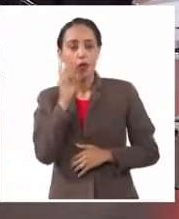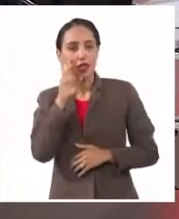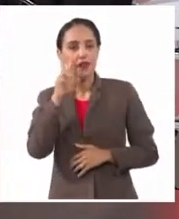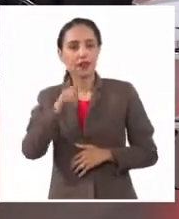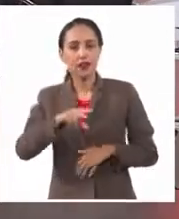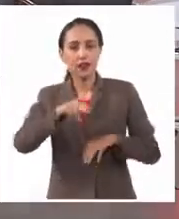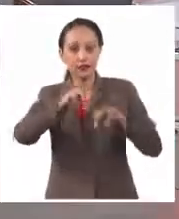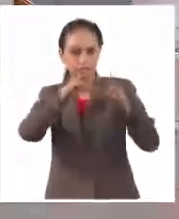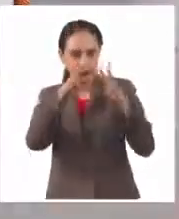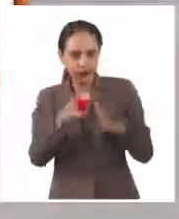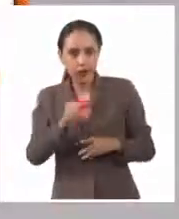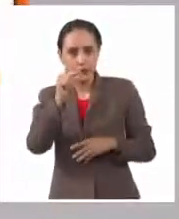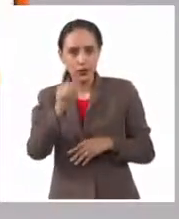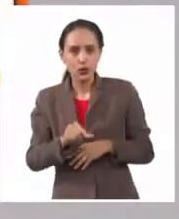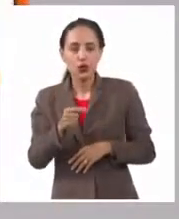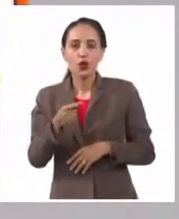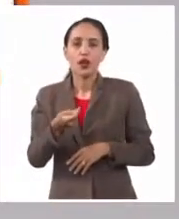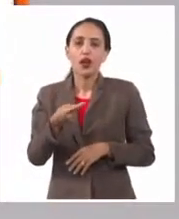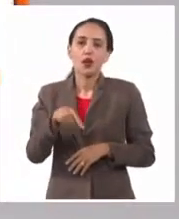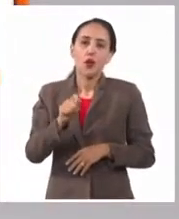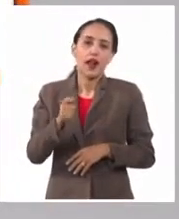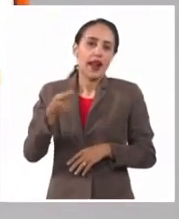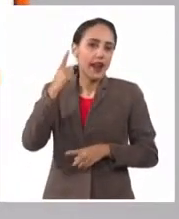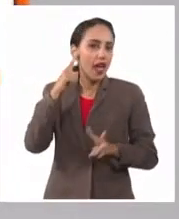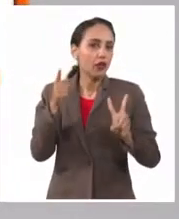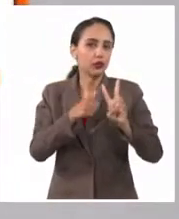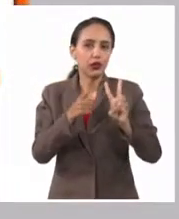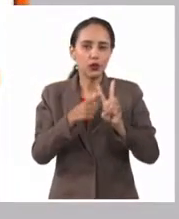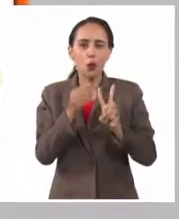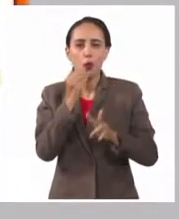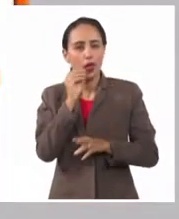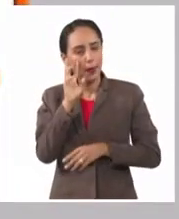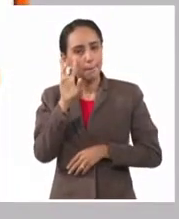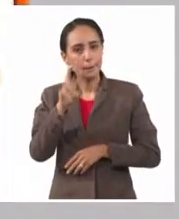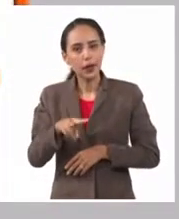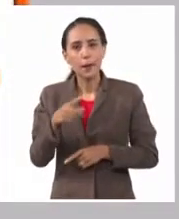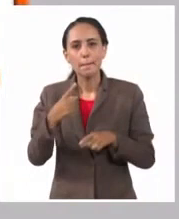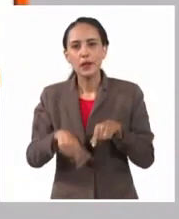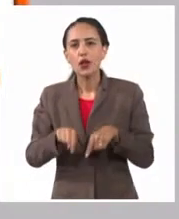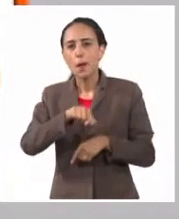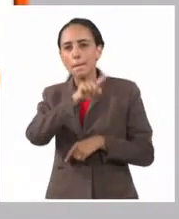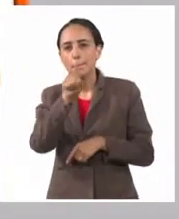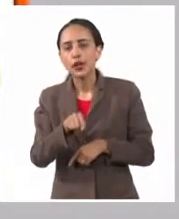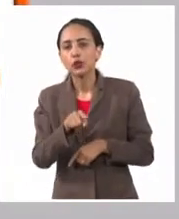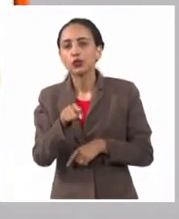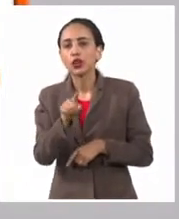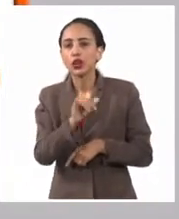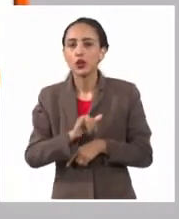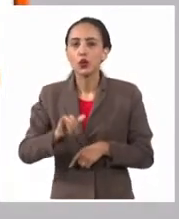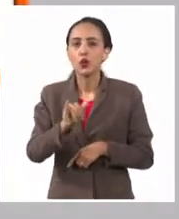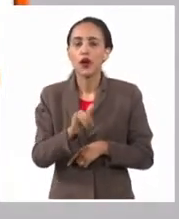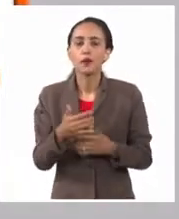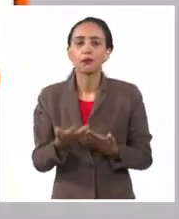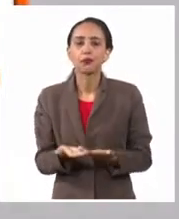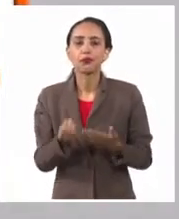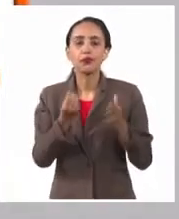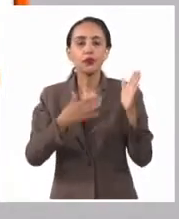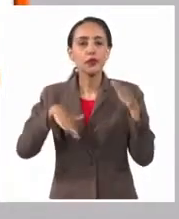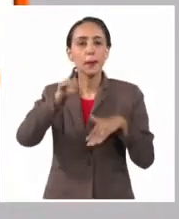televidentes, radio oyentes, los internautas, pero hay preguntas, ya que estamos recibiendo, ministra, que